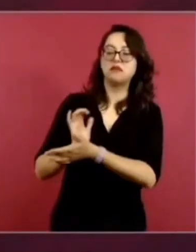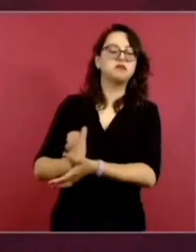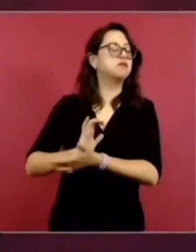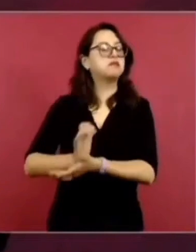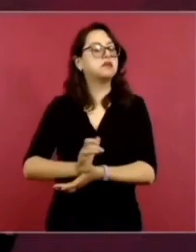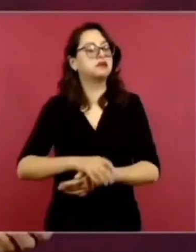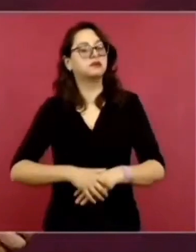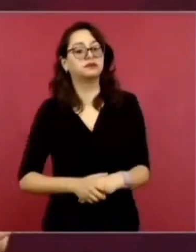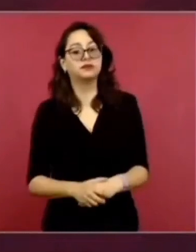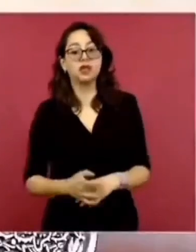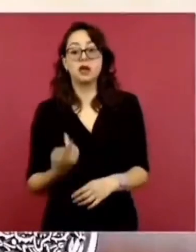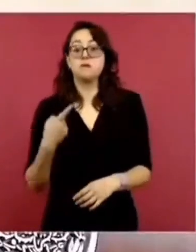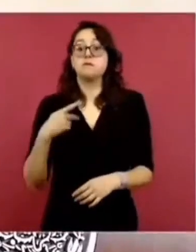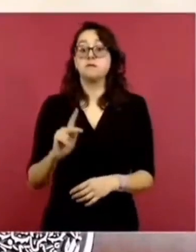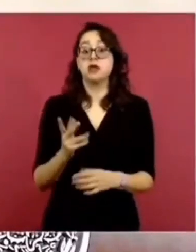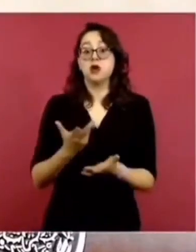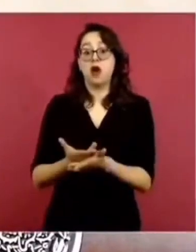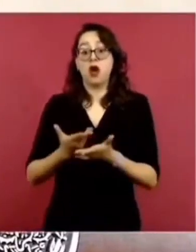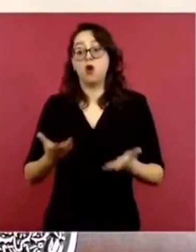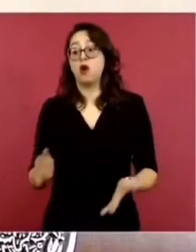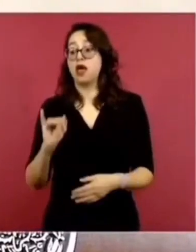que hablemos de estos temas.